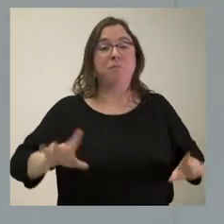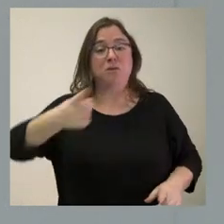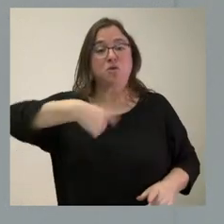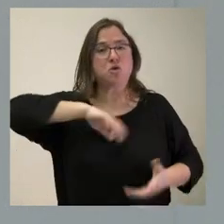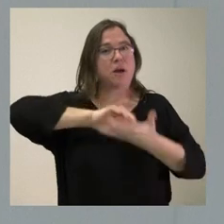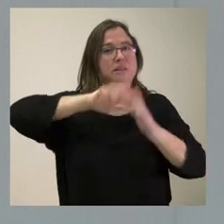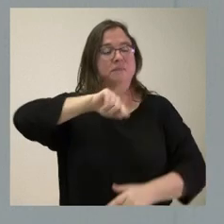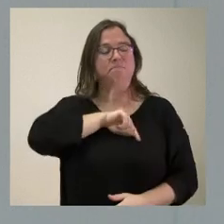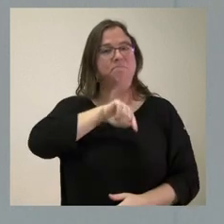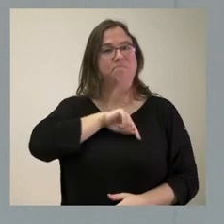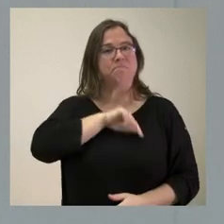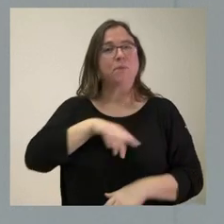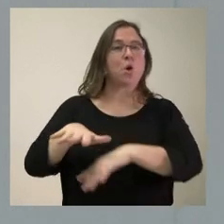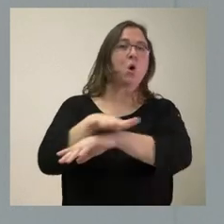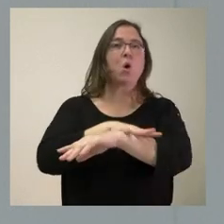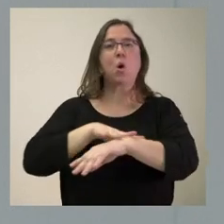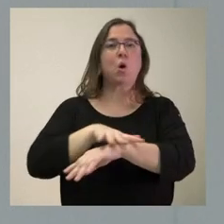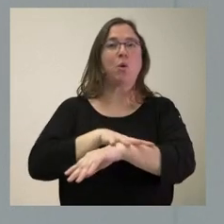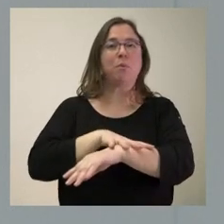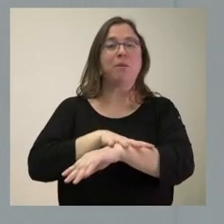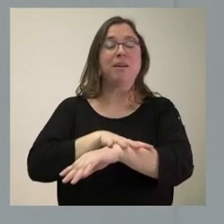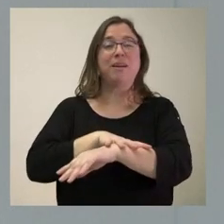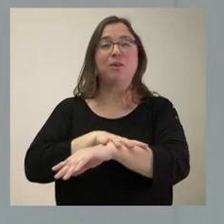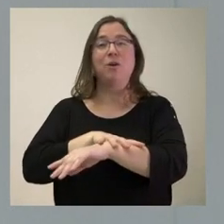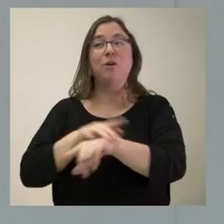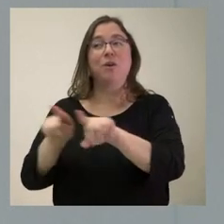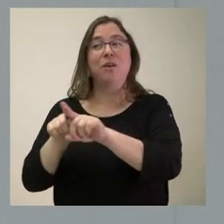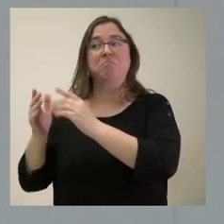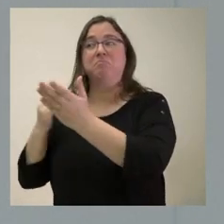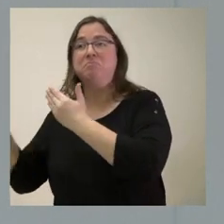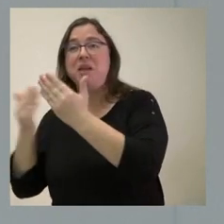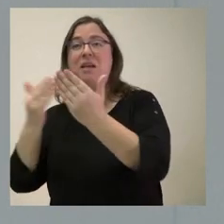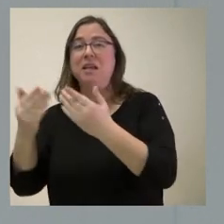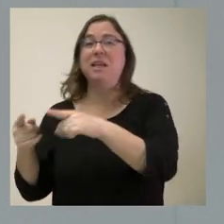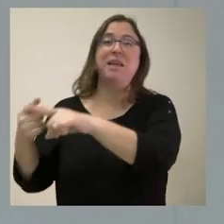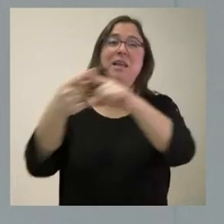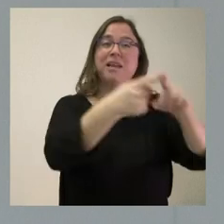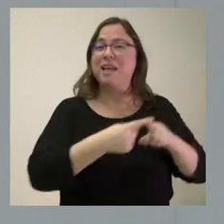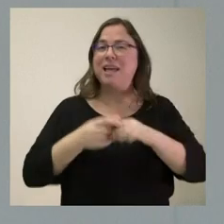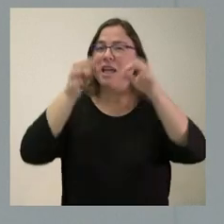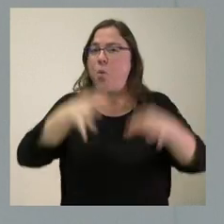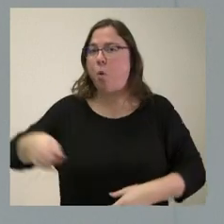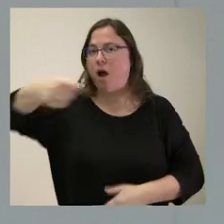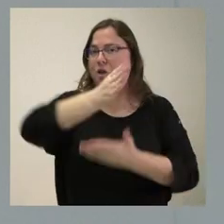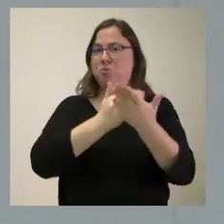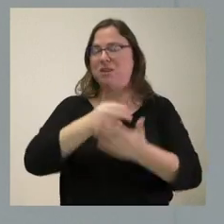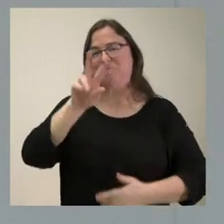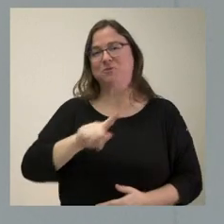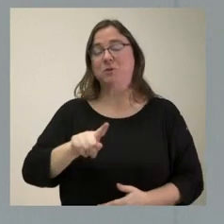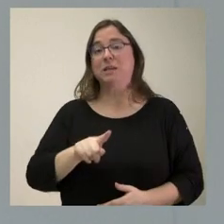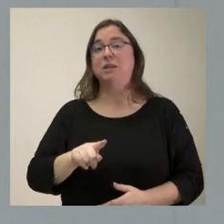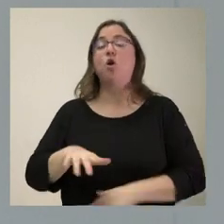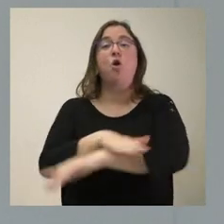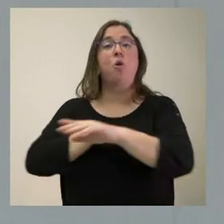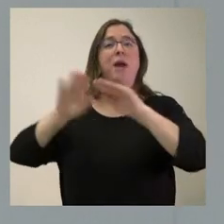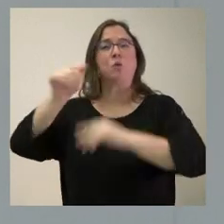tenemos la impresión de que el Gobierno no está tratando igual a todas las comunidades autónomas y que el Gobierno de Pedro Sánchez